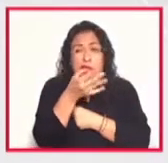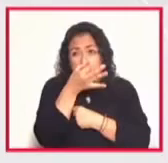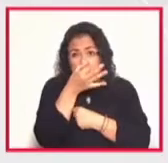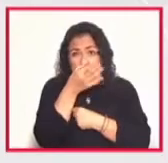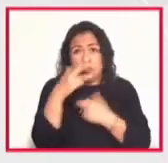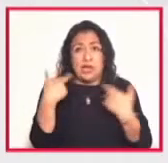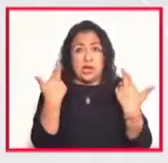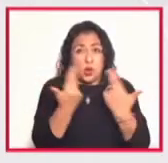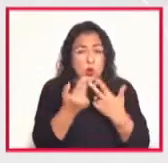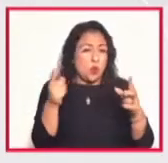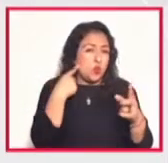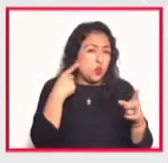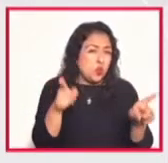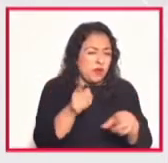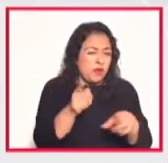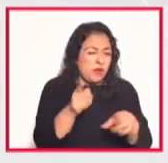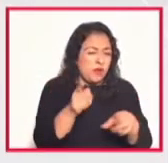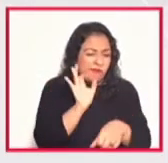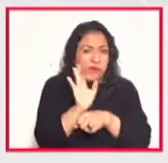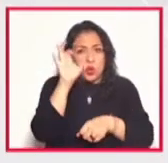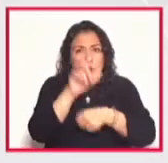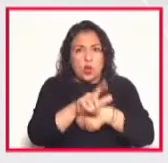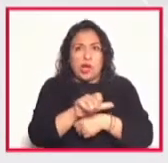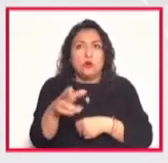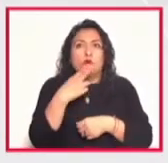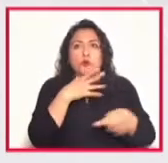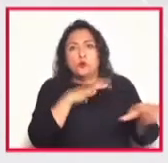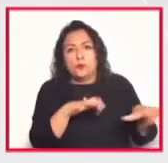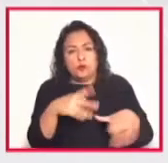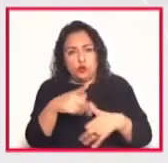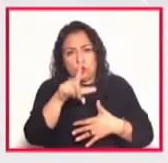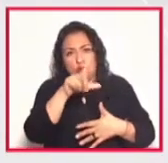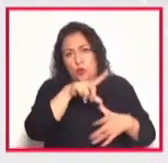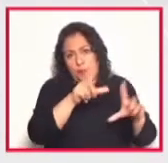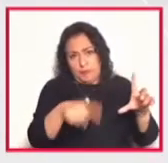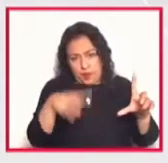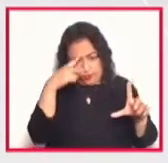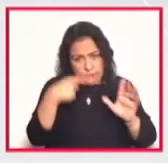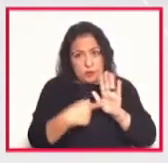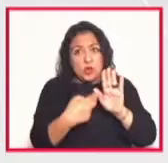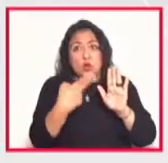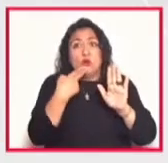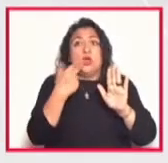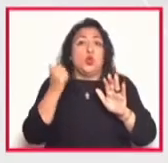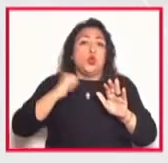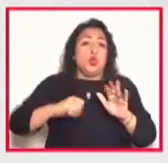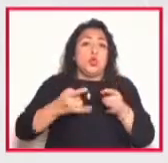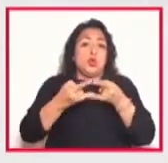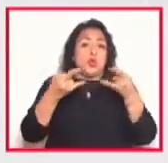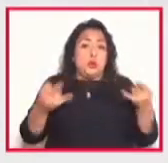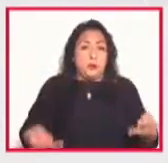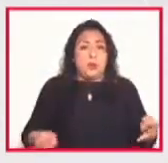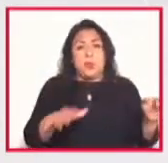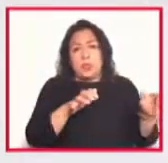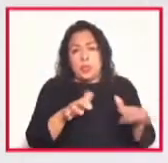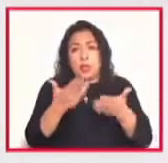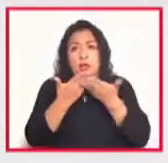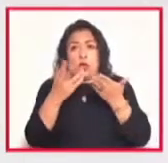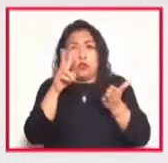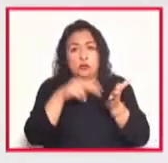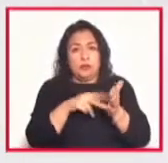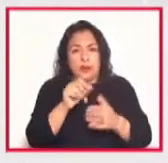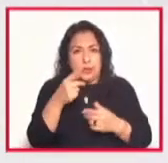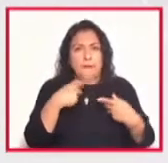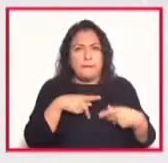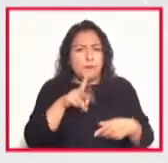busca revalorizar la cultura de este instrumento en el país y exhibir el patrimonio de los órganos históricos este 2020 el público podrá